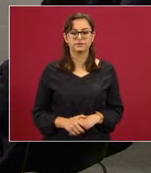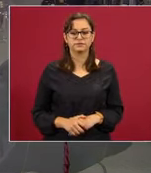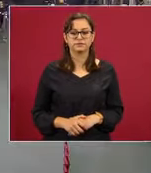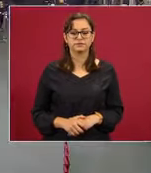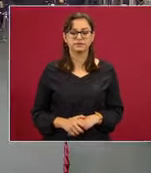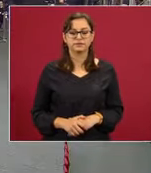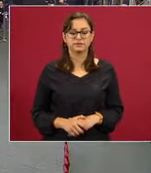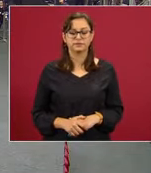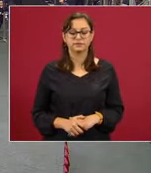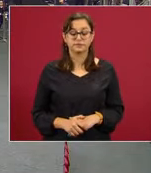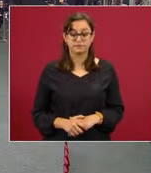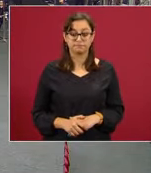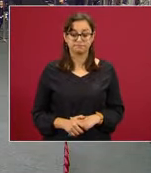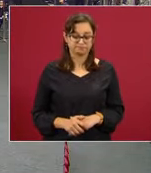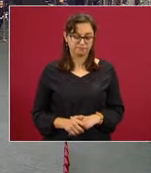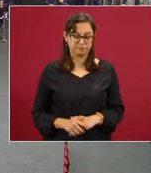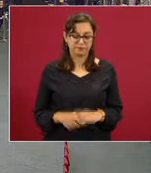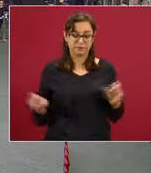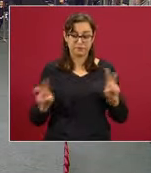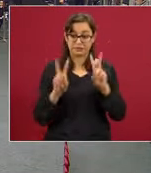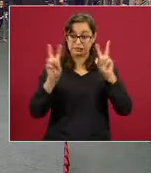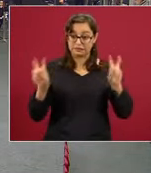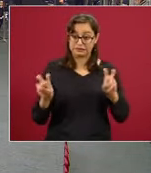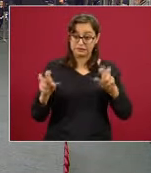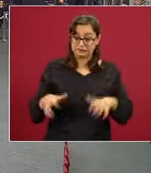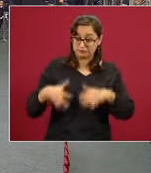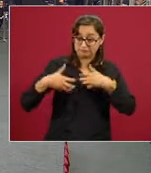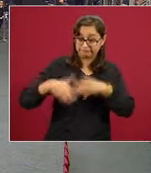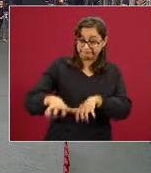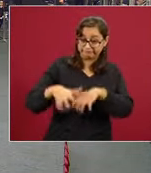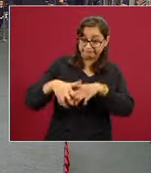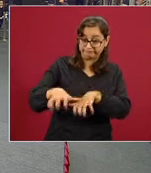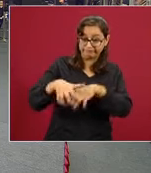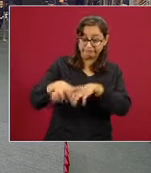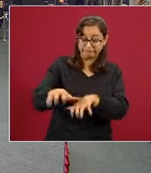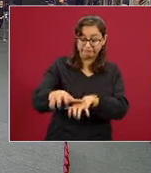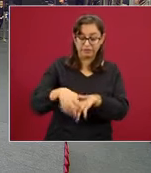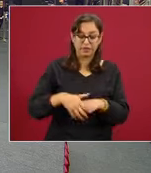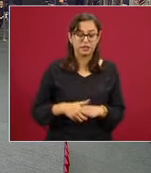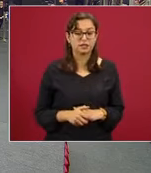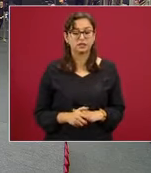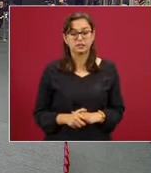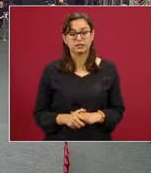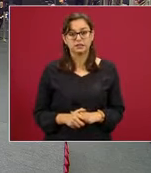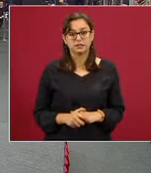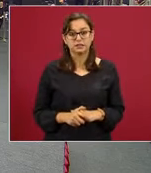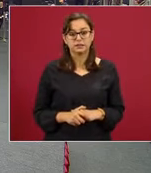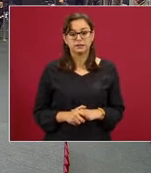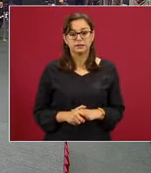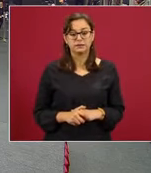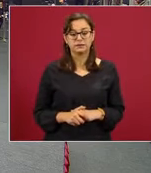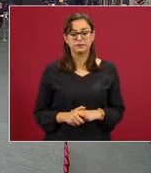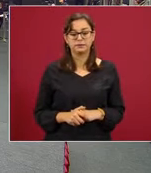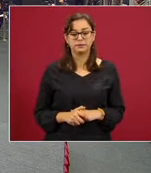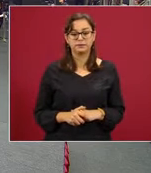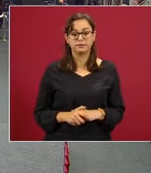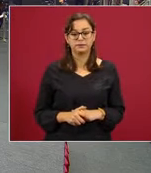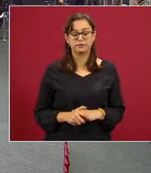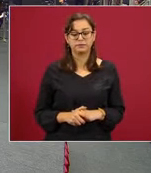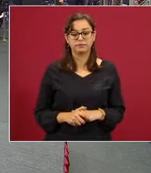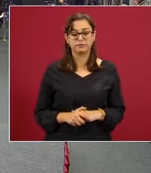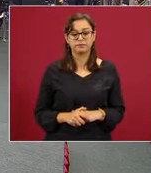Acerca de las manifestaciones, no veo que